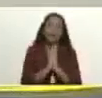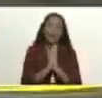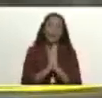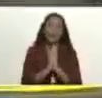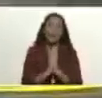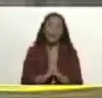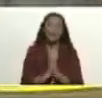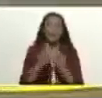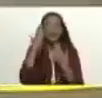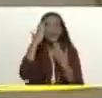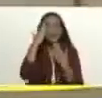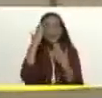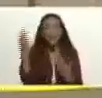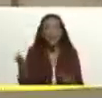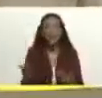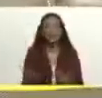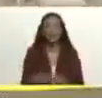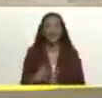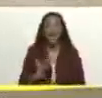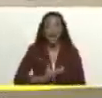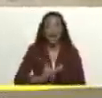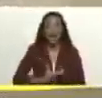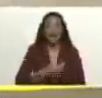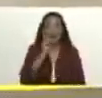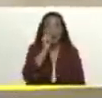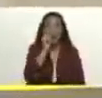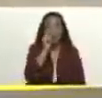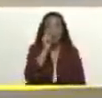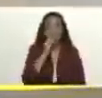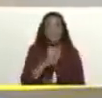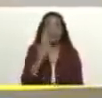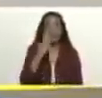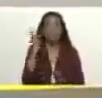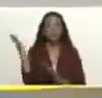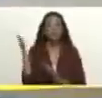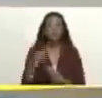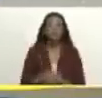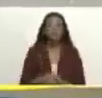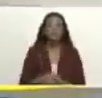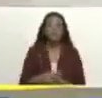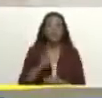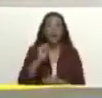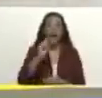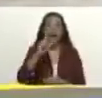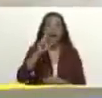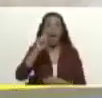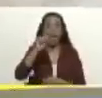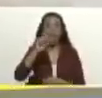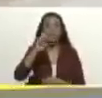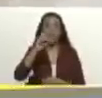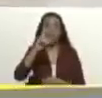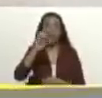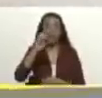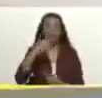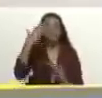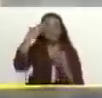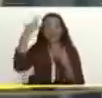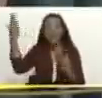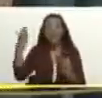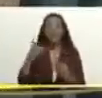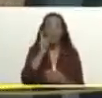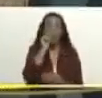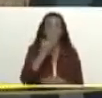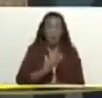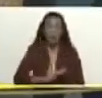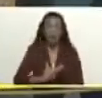salude el señor alcalde de la ciudad de San Carlos Alexander Mireles. Adelante Alexander. Saludos presidente de verdad